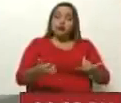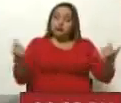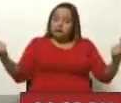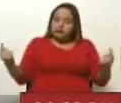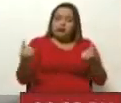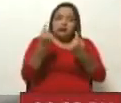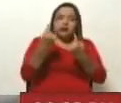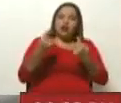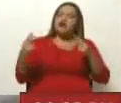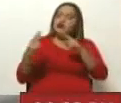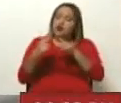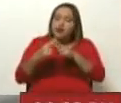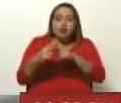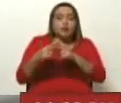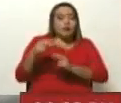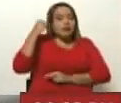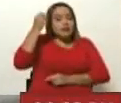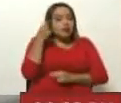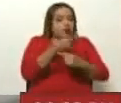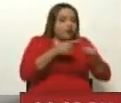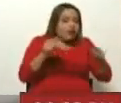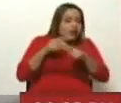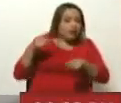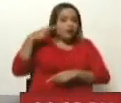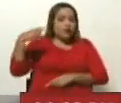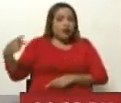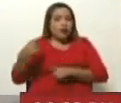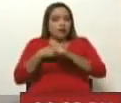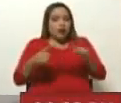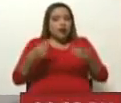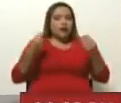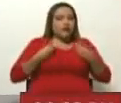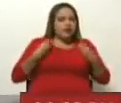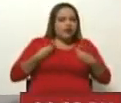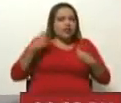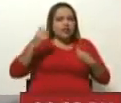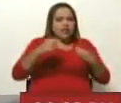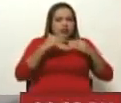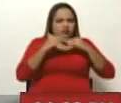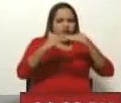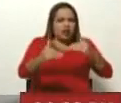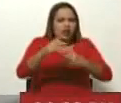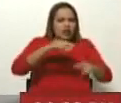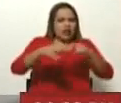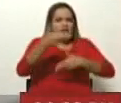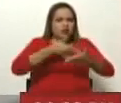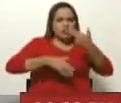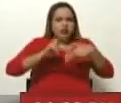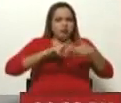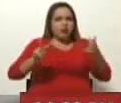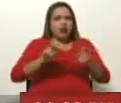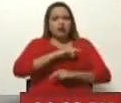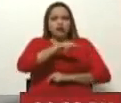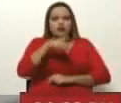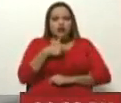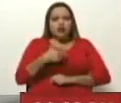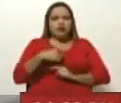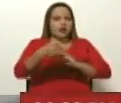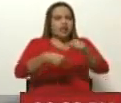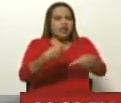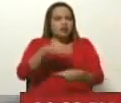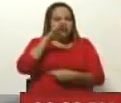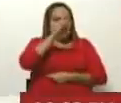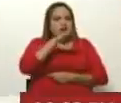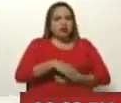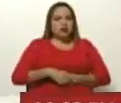hermanos en el país en el que vivimos y en la necesidad de mantener relaciones en paz por nosotros y por las generaciones que